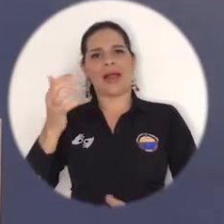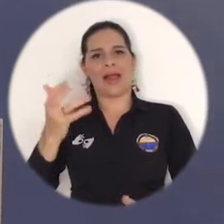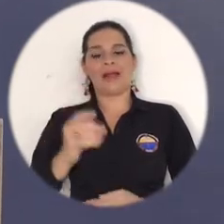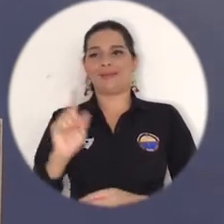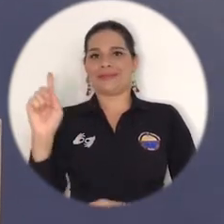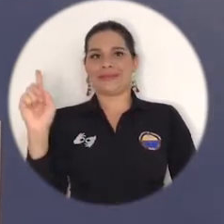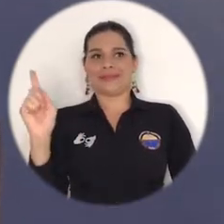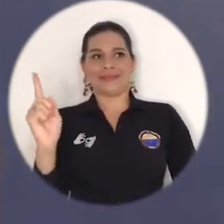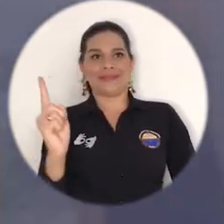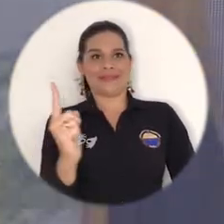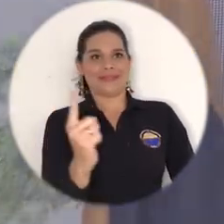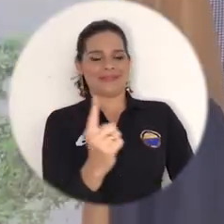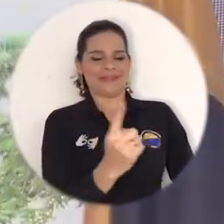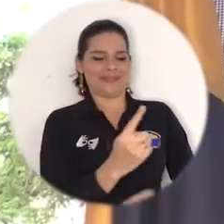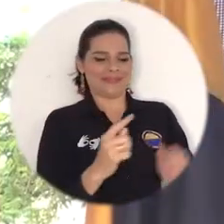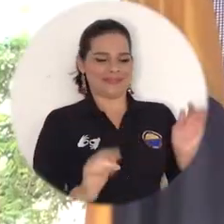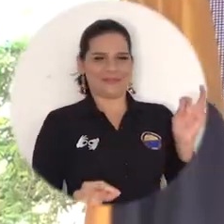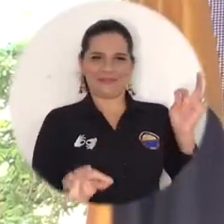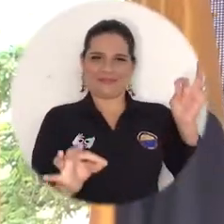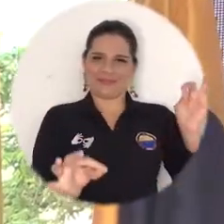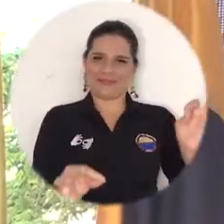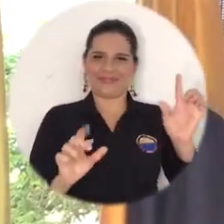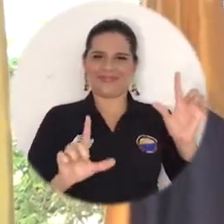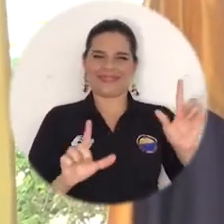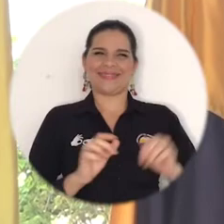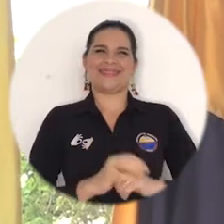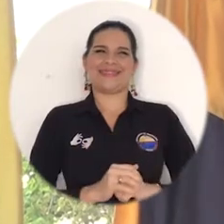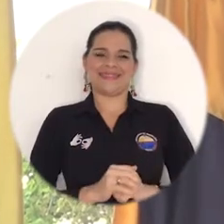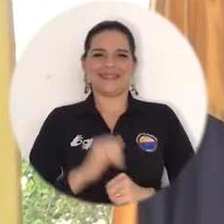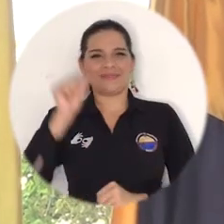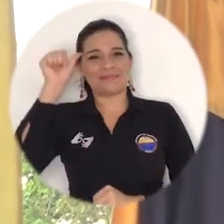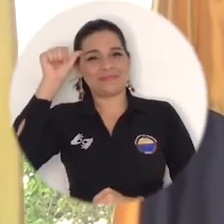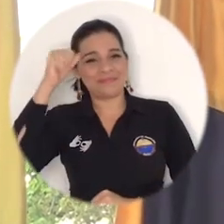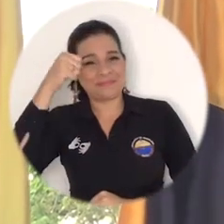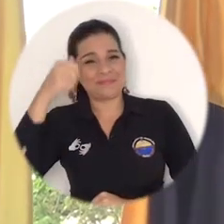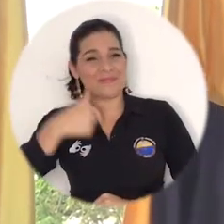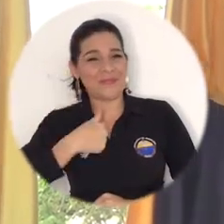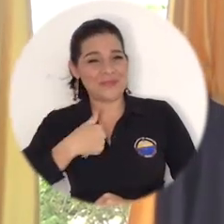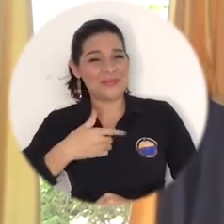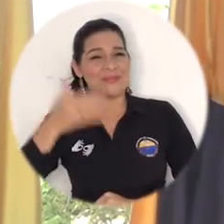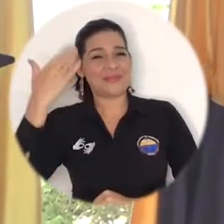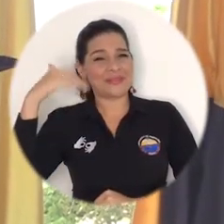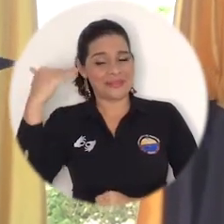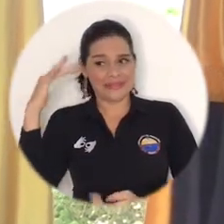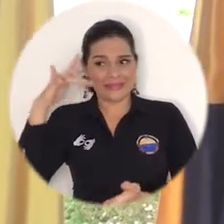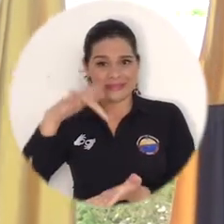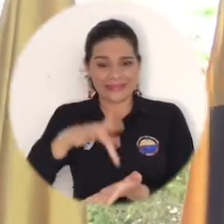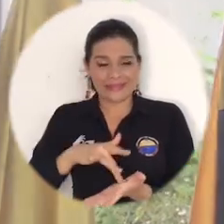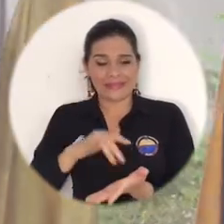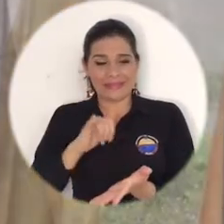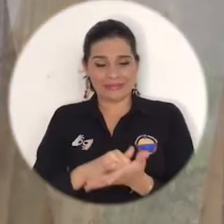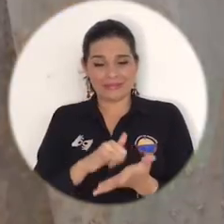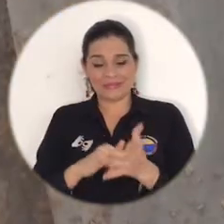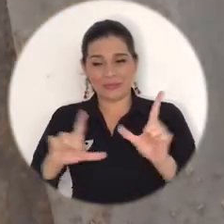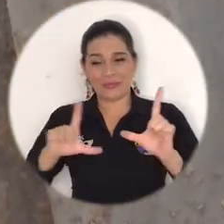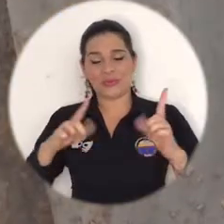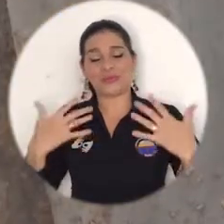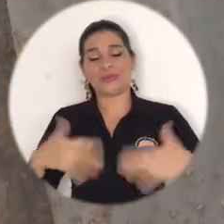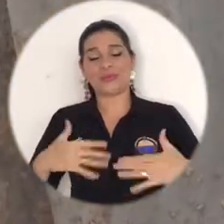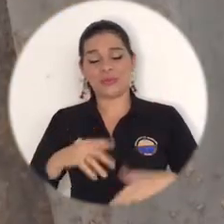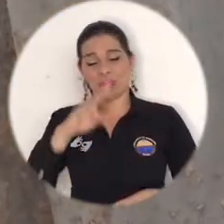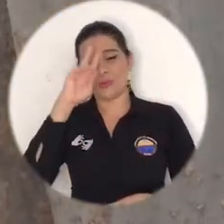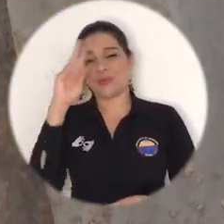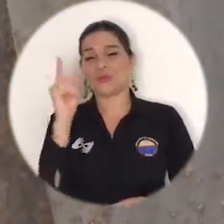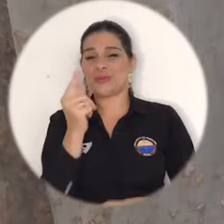mientras transcurría la ceremonia, rememoraba los momentos de esfuerzo y sacrificio que tuvo que vivir para llegar a este momento. Accedí a la